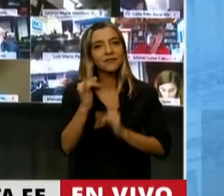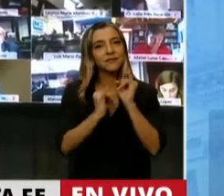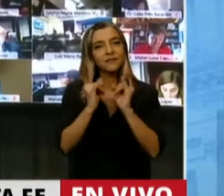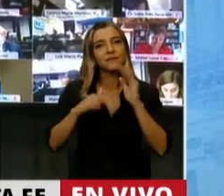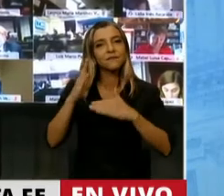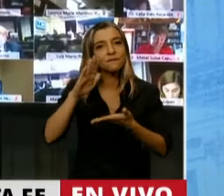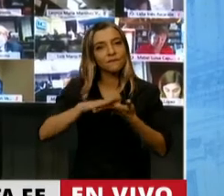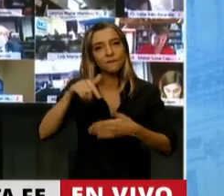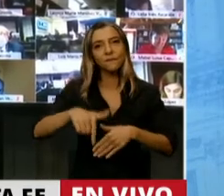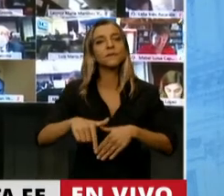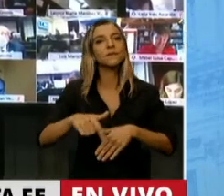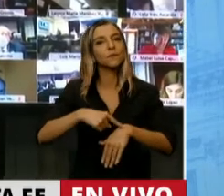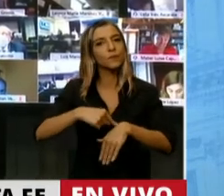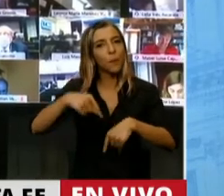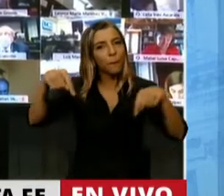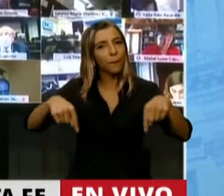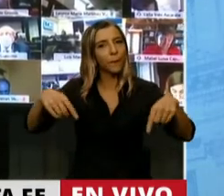que en el pasado.